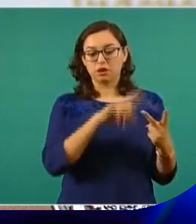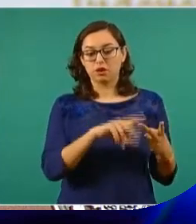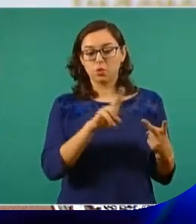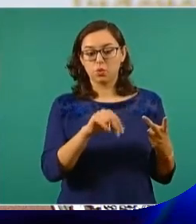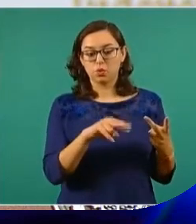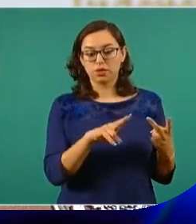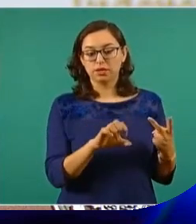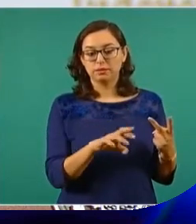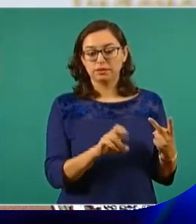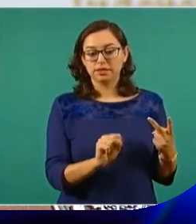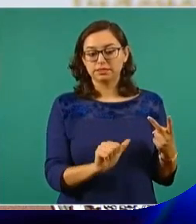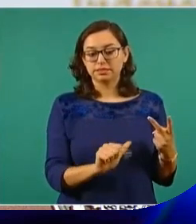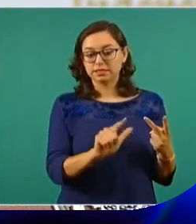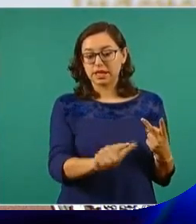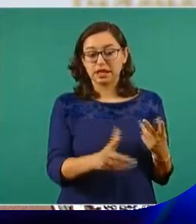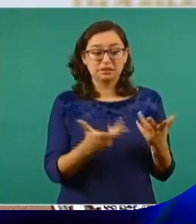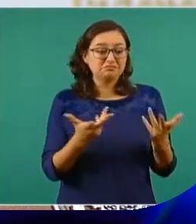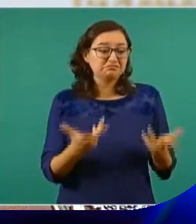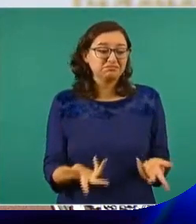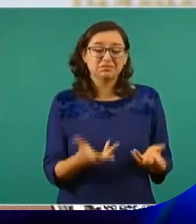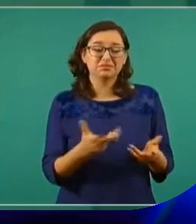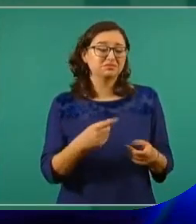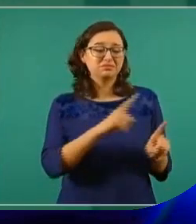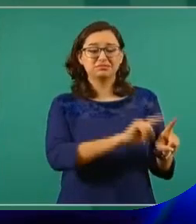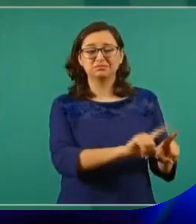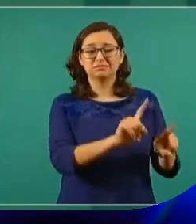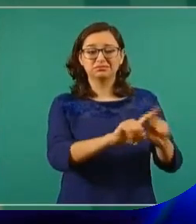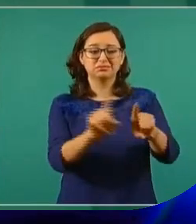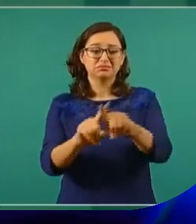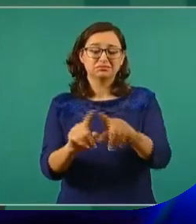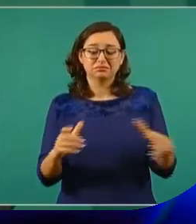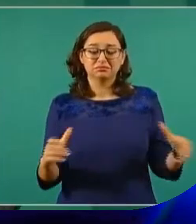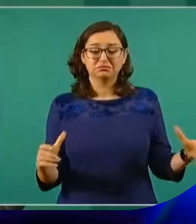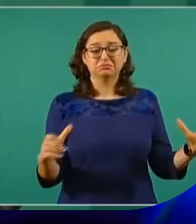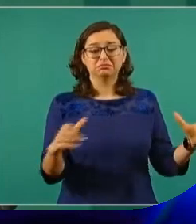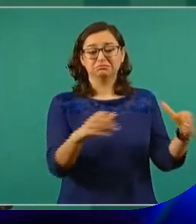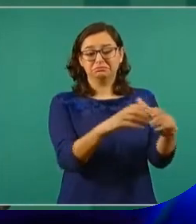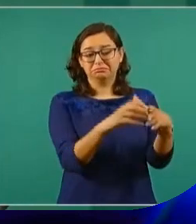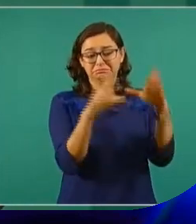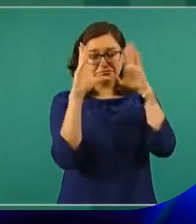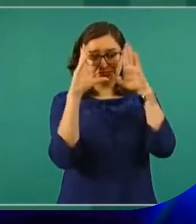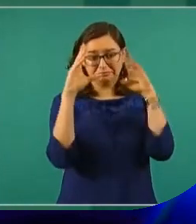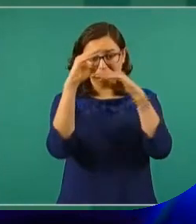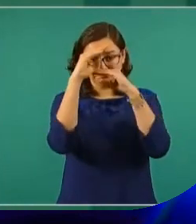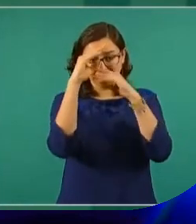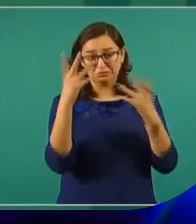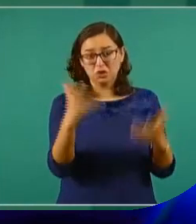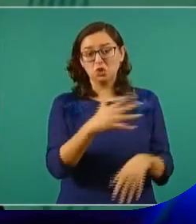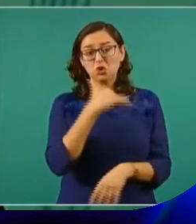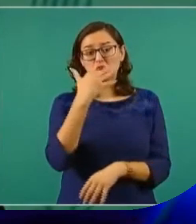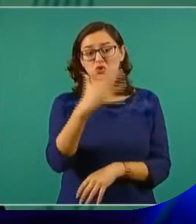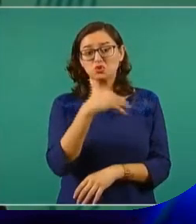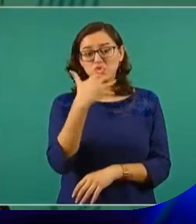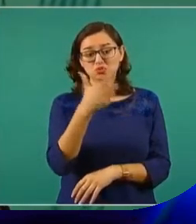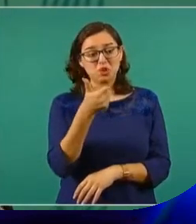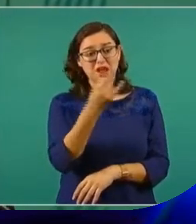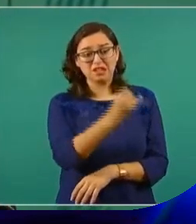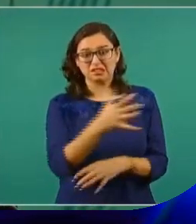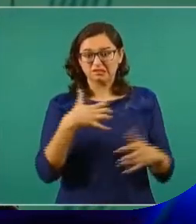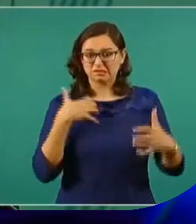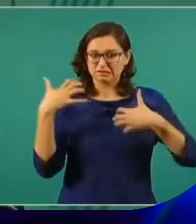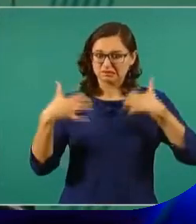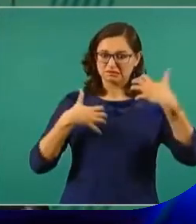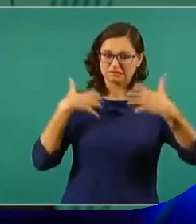son parte del bloque conservador, reaccionario, corrupto, que quieren